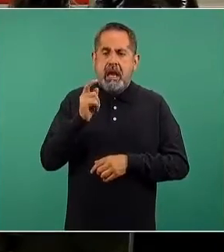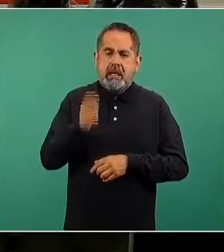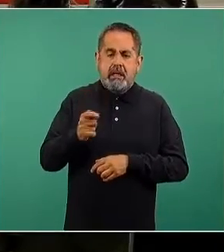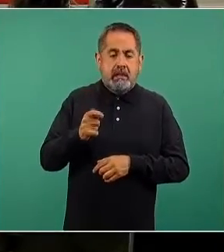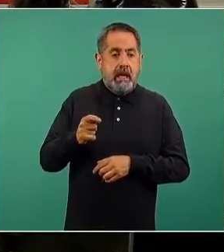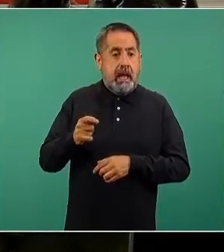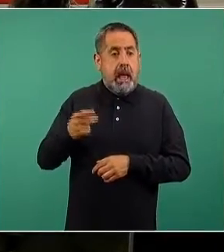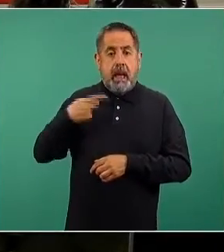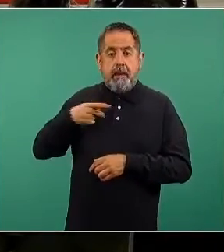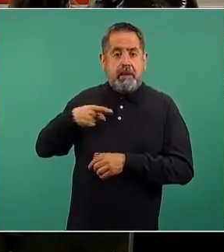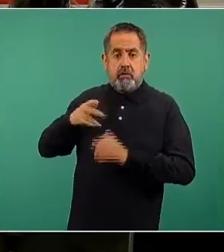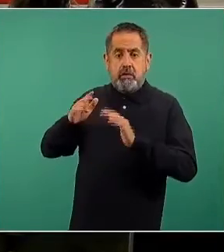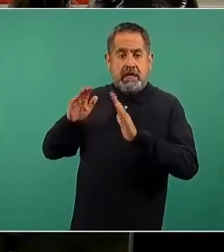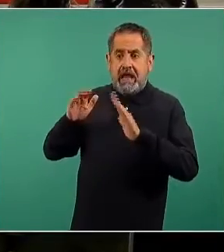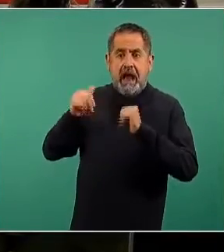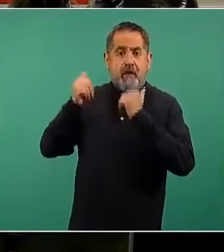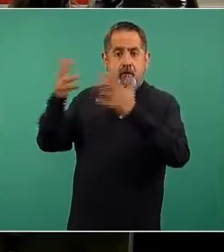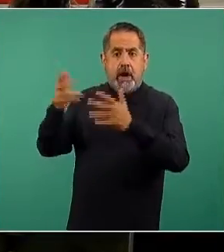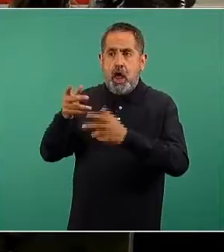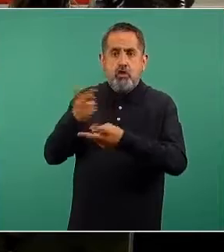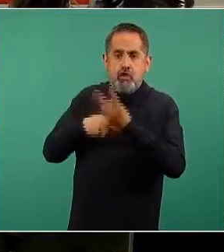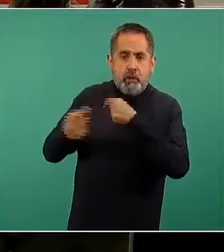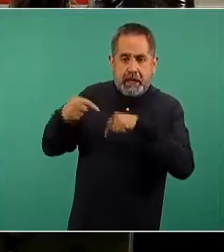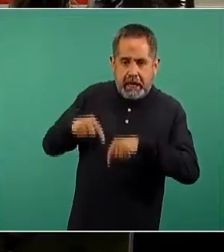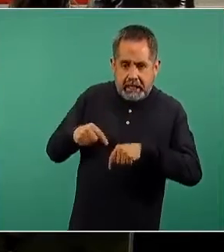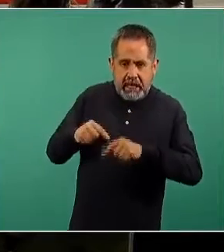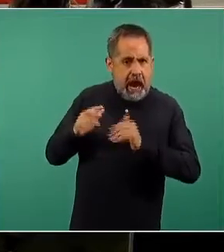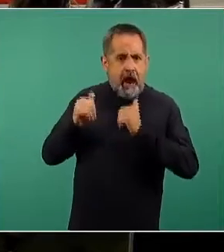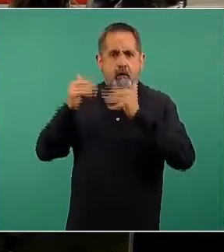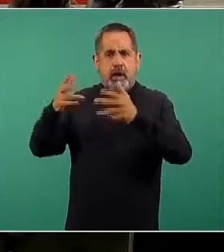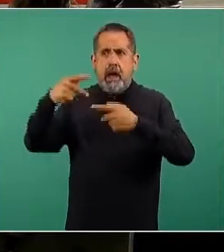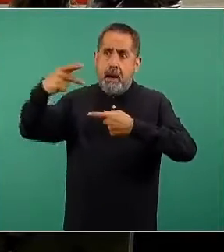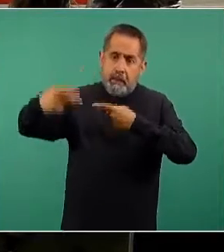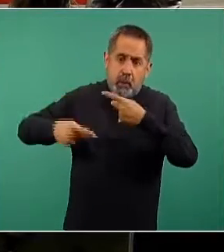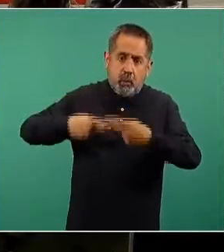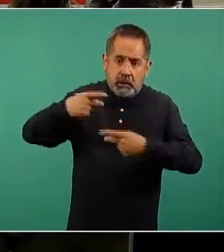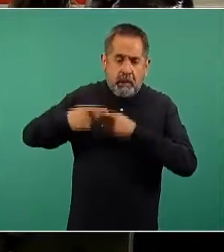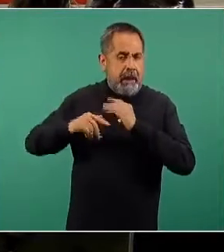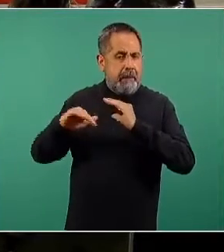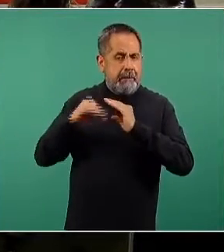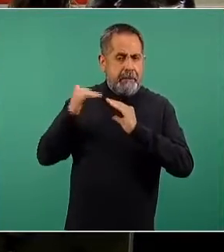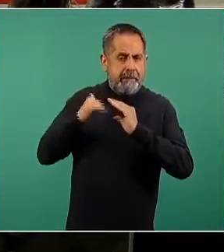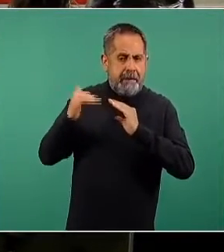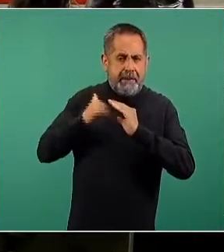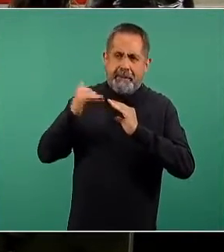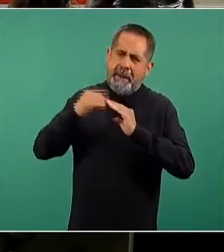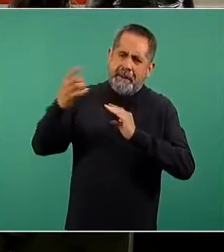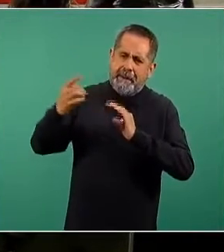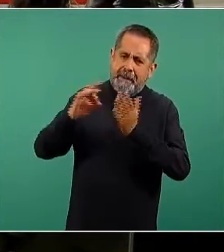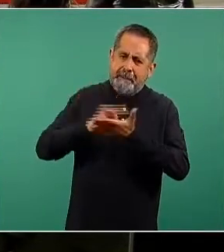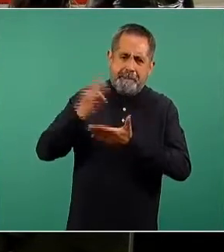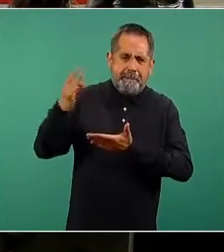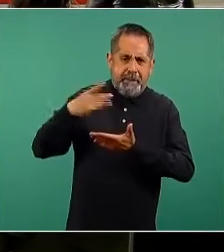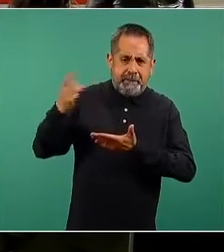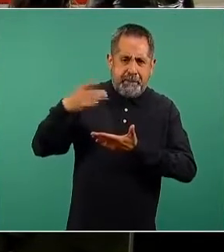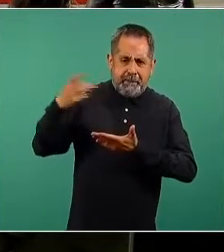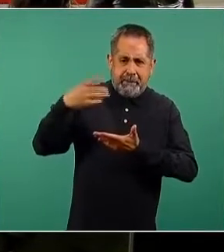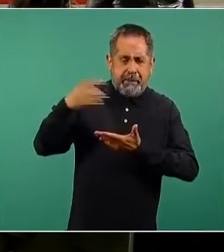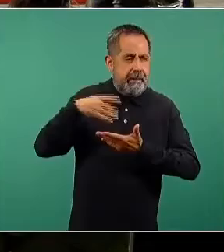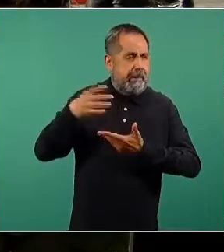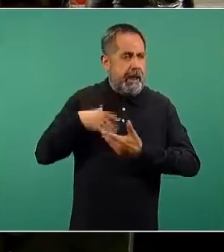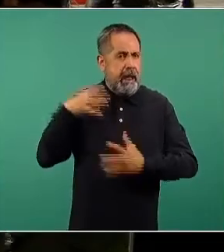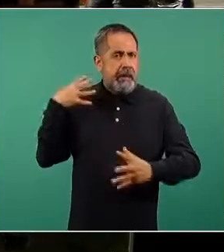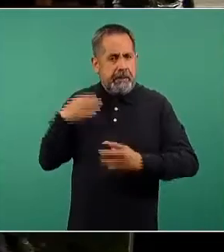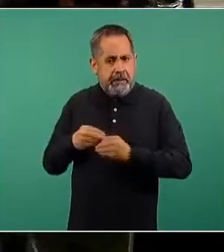al público en general el diálogo, las preguntas que nos han hecho en cantidades importantes a lo largo de todos estos